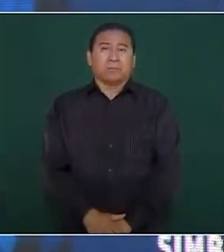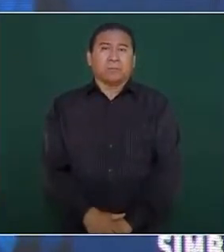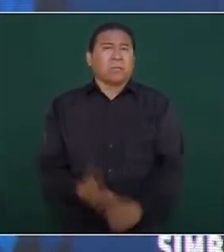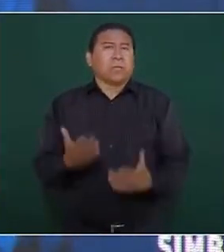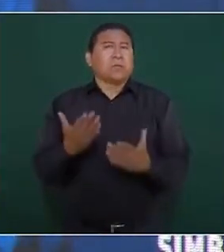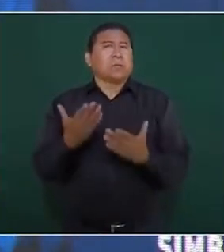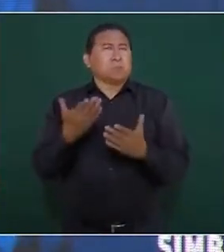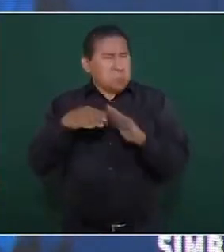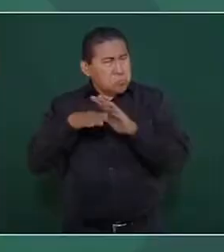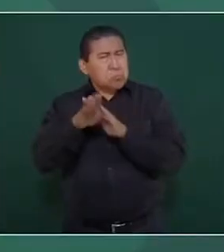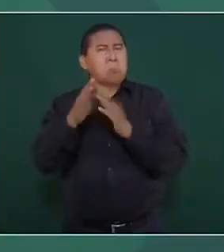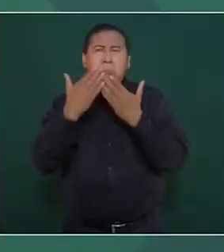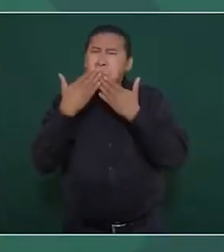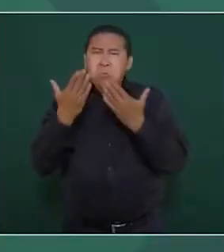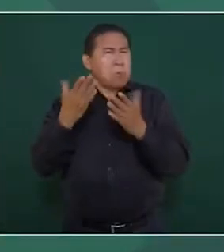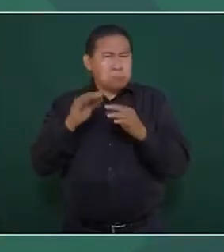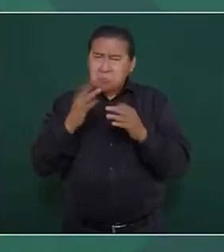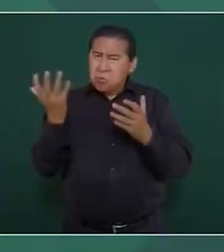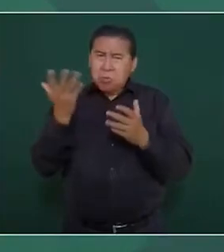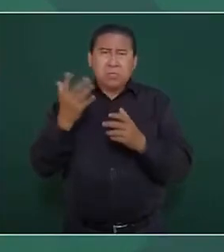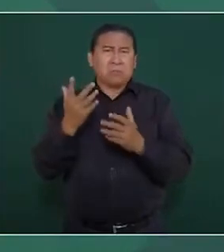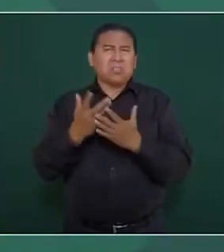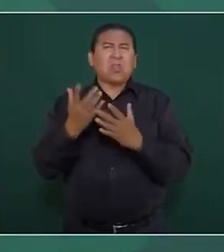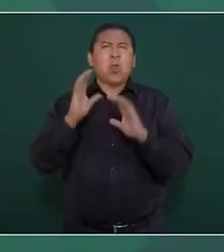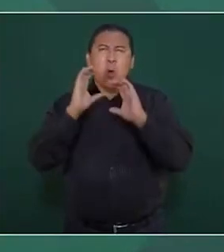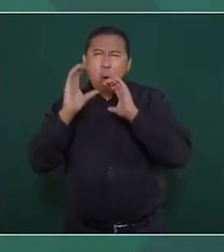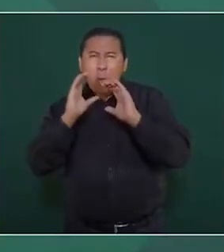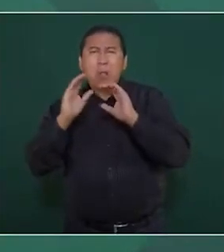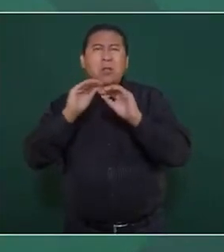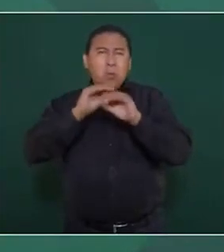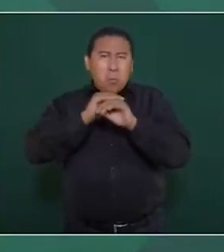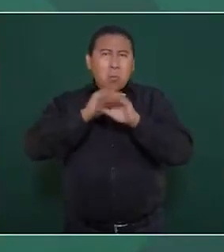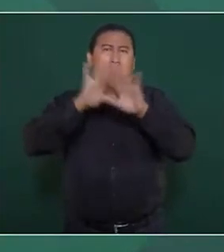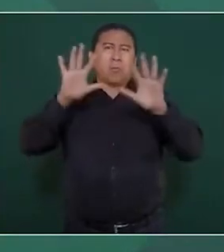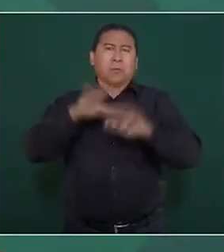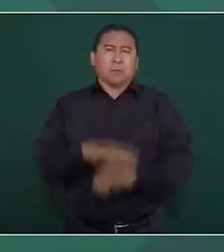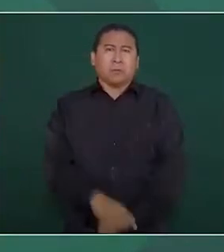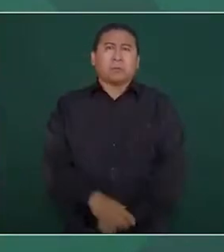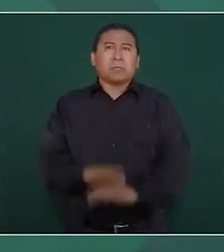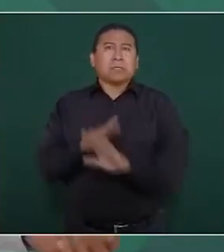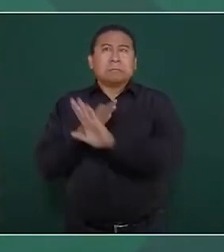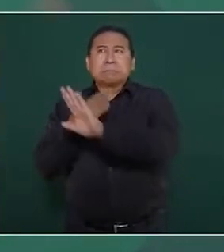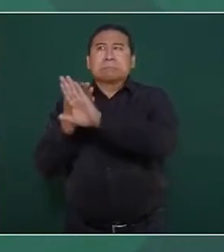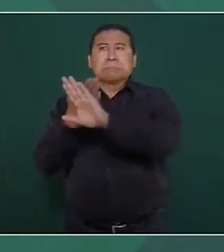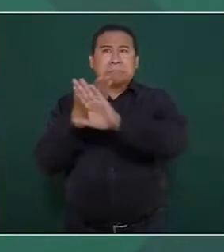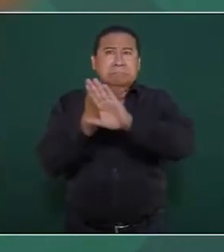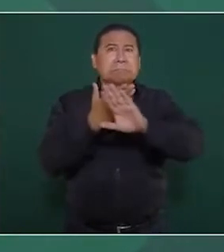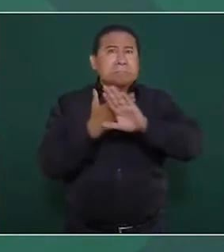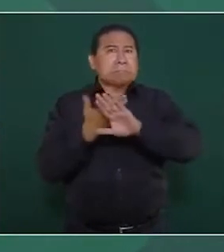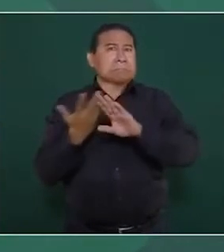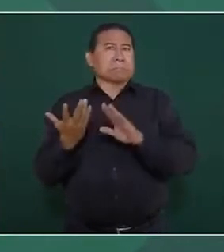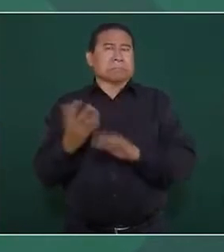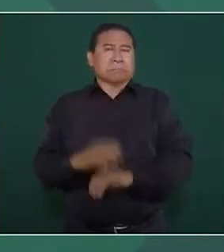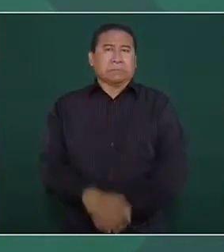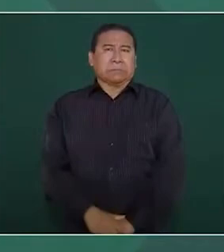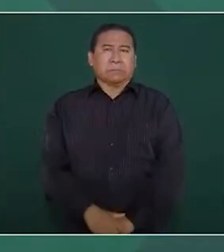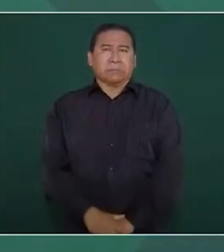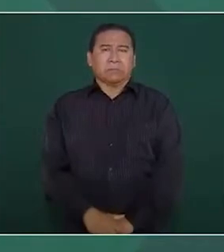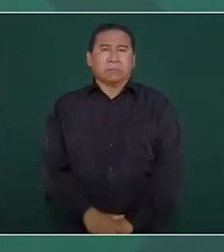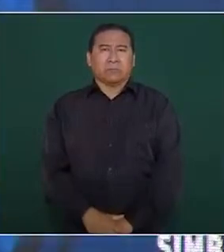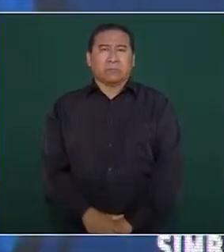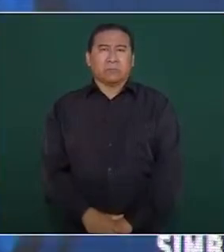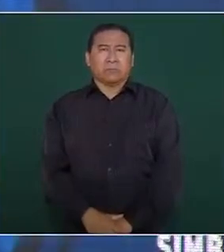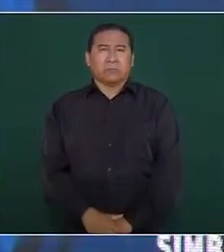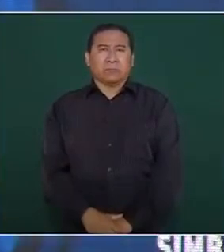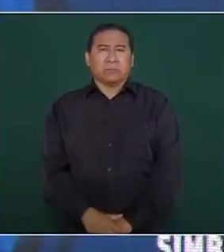salimos adelante y los medios de información en contra, no todos, pero sí el